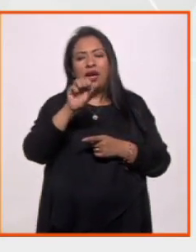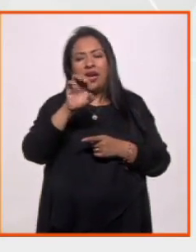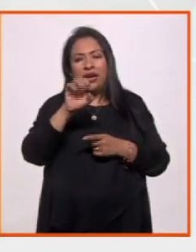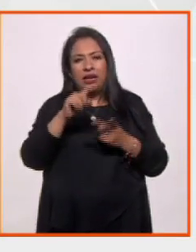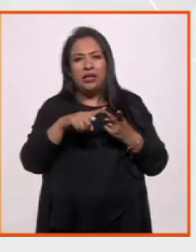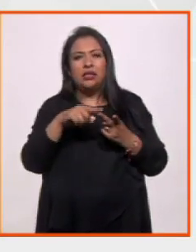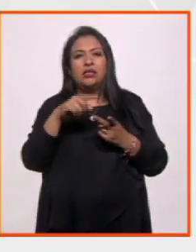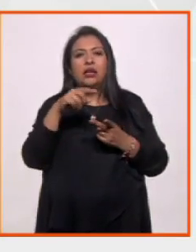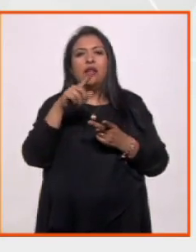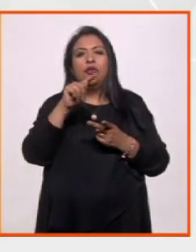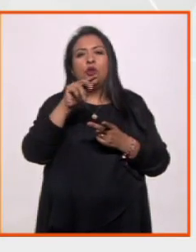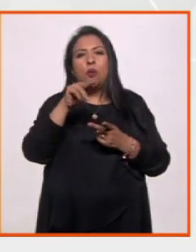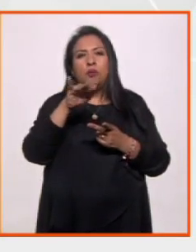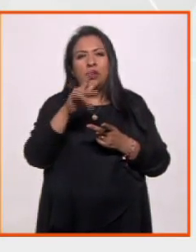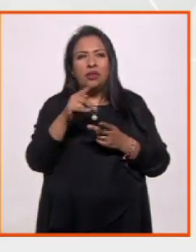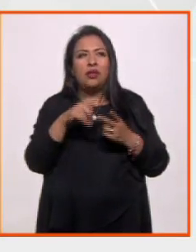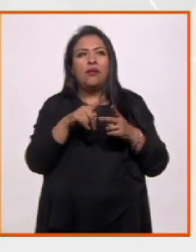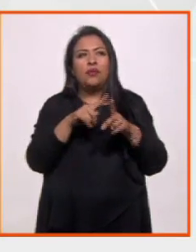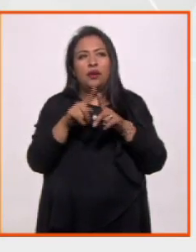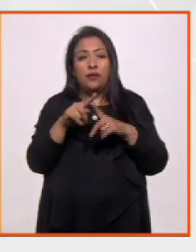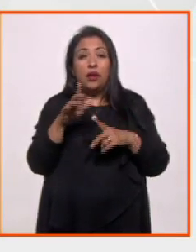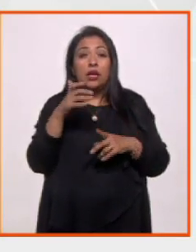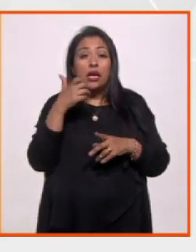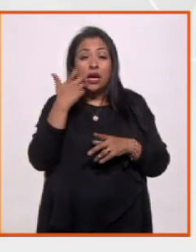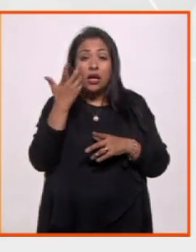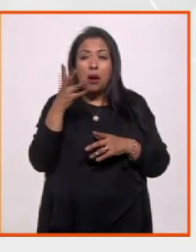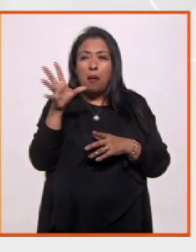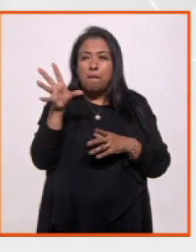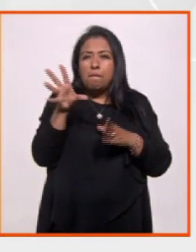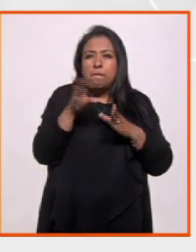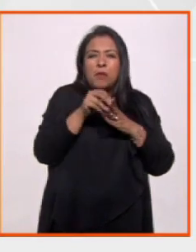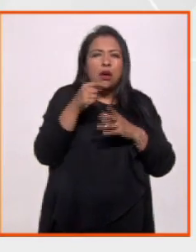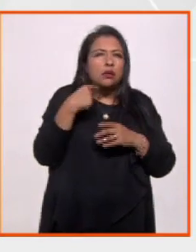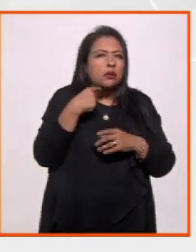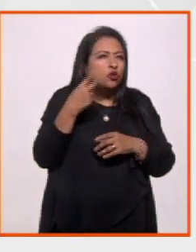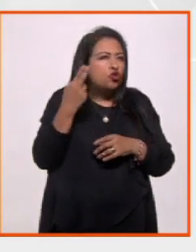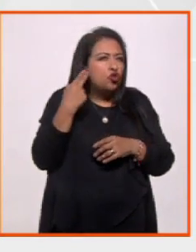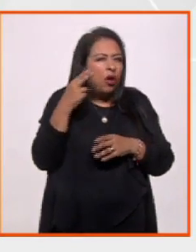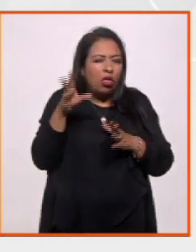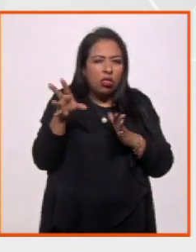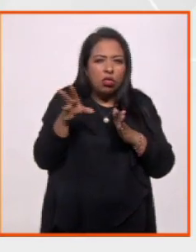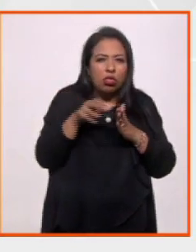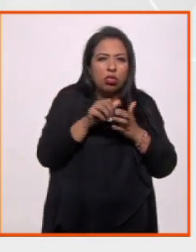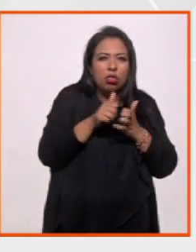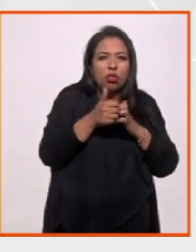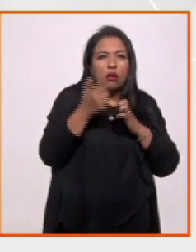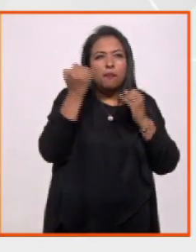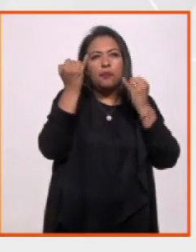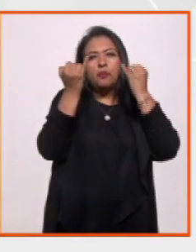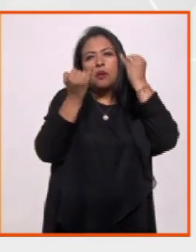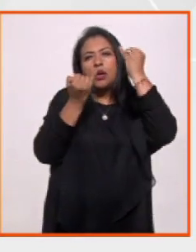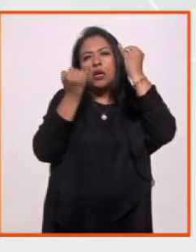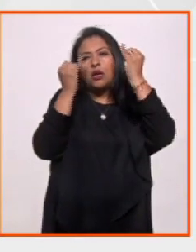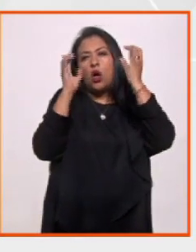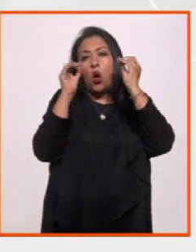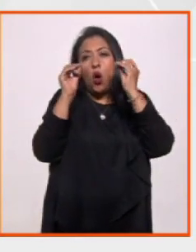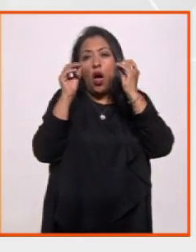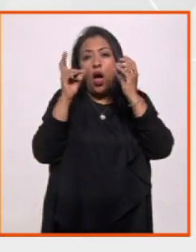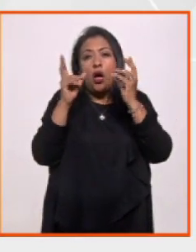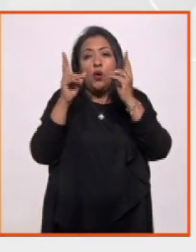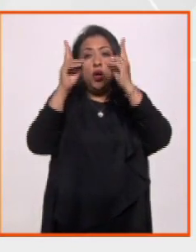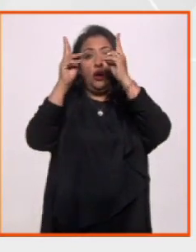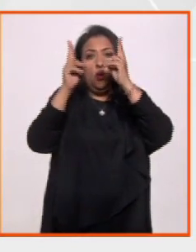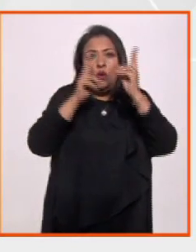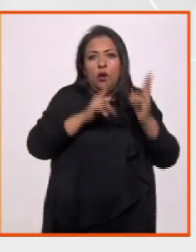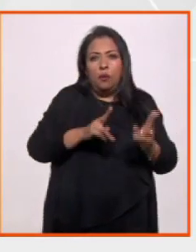con Jean-Michel Jacques, que trataban de reproducir aquellos sonidos que imaginábamos o se habían capturado